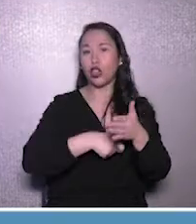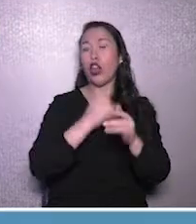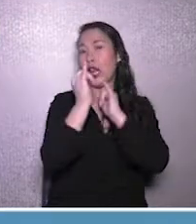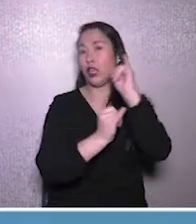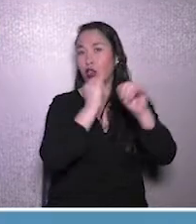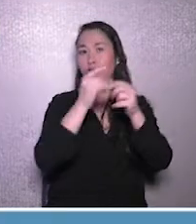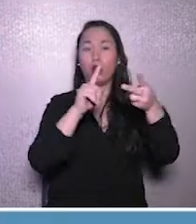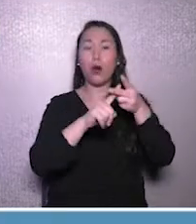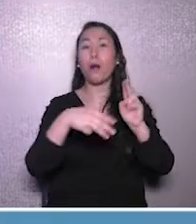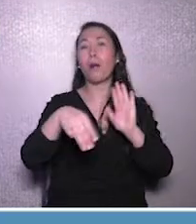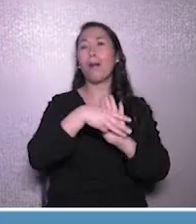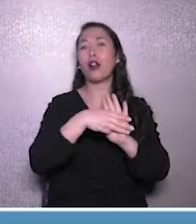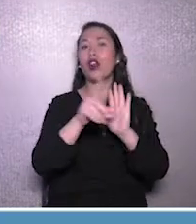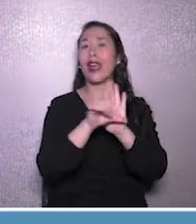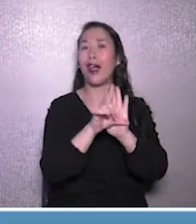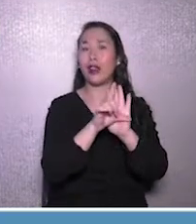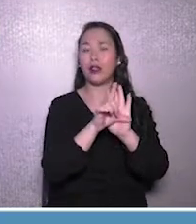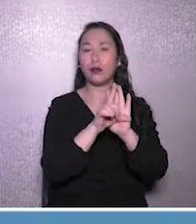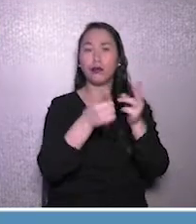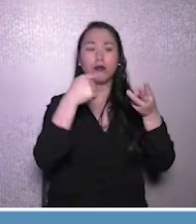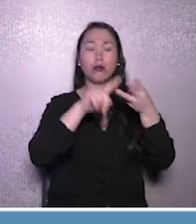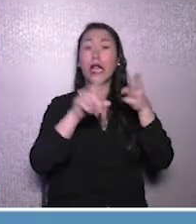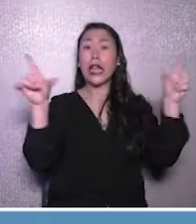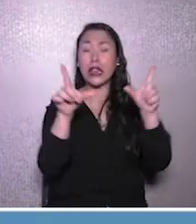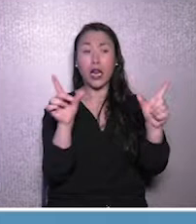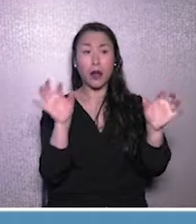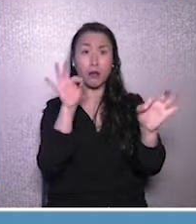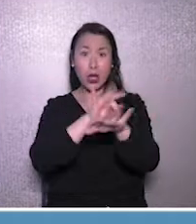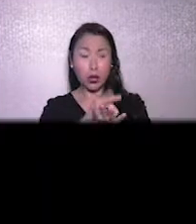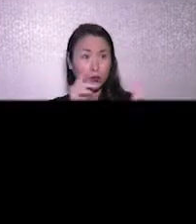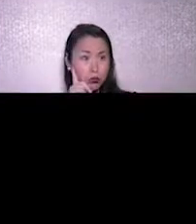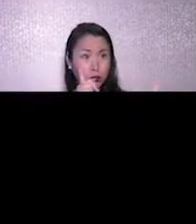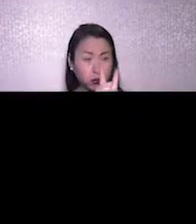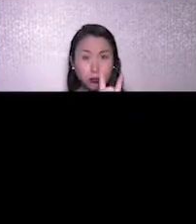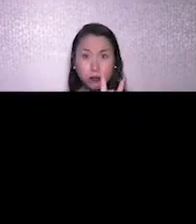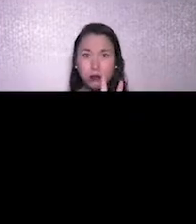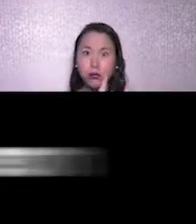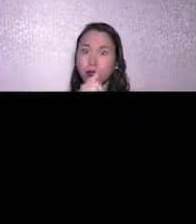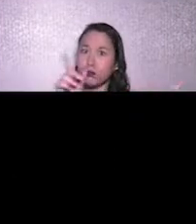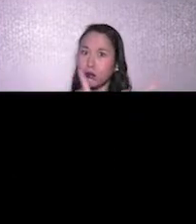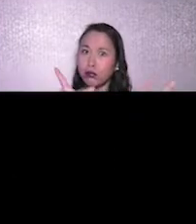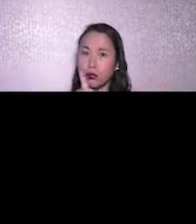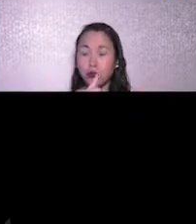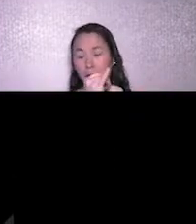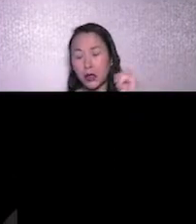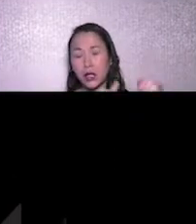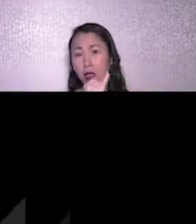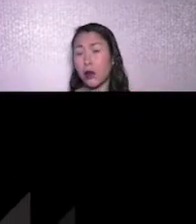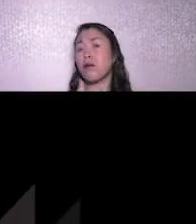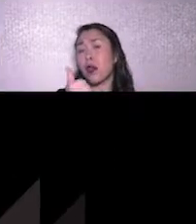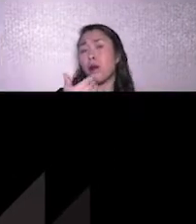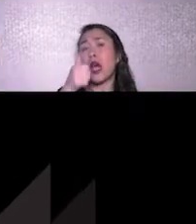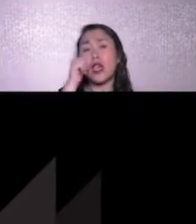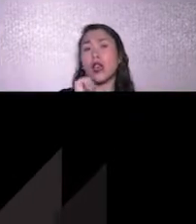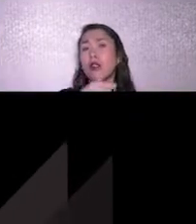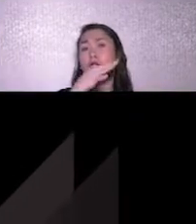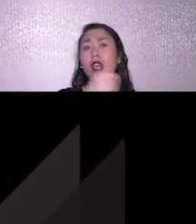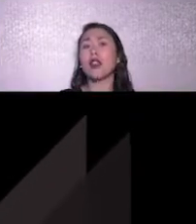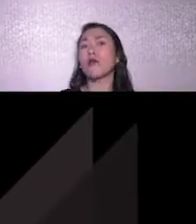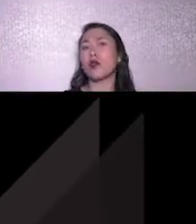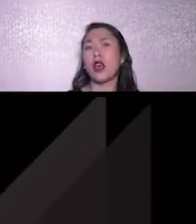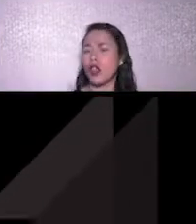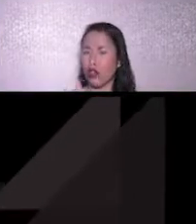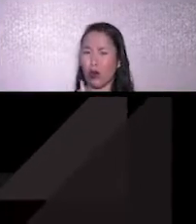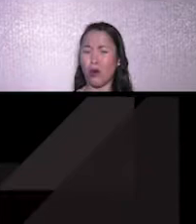los marcos legales, que es otro tema fundamental. La telemedicina como una herramienta muy importante, bien como nos decía la diputada, no como una herramienta de prueba,